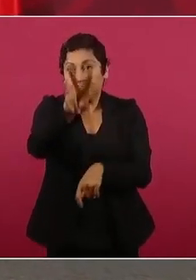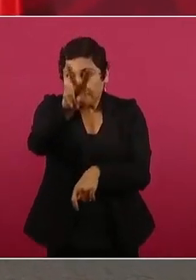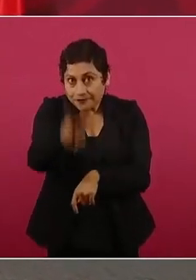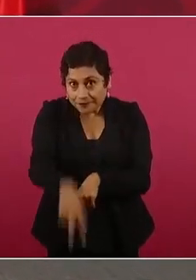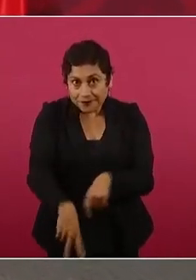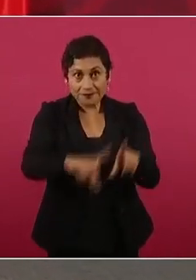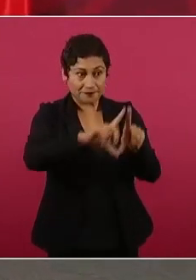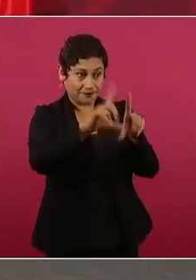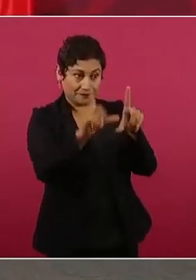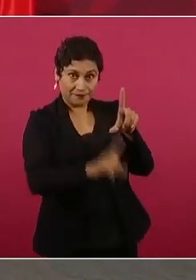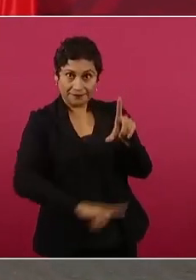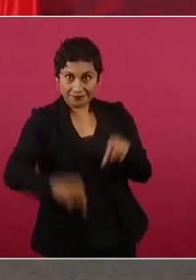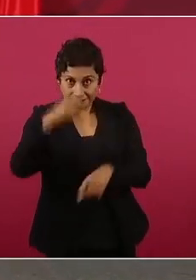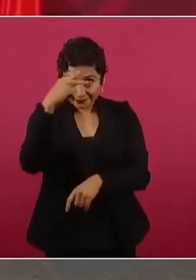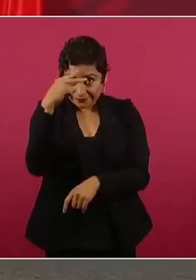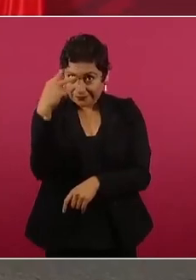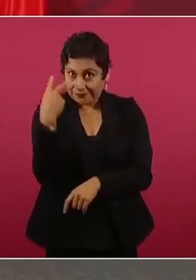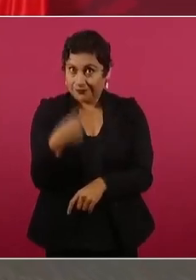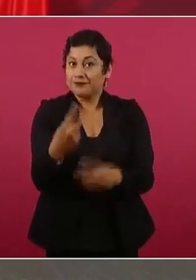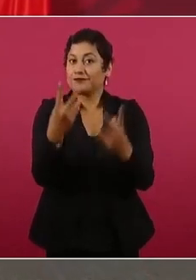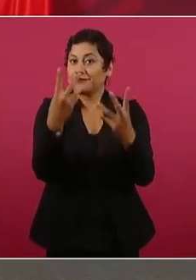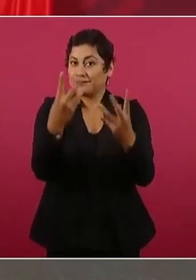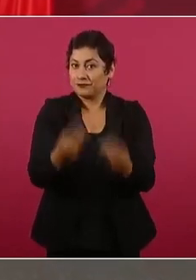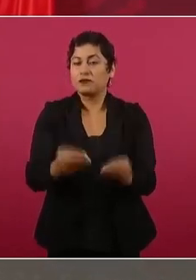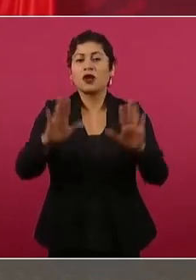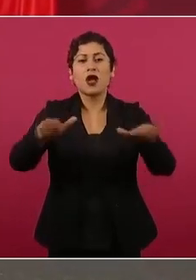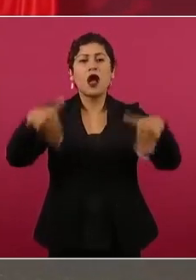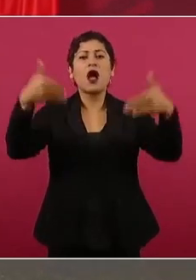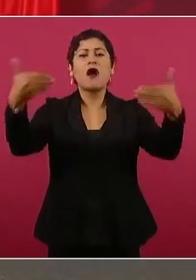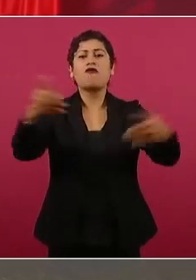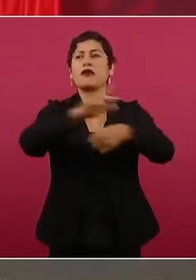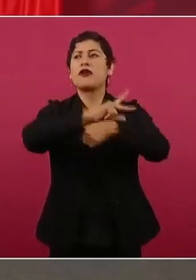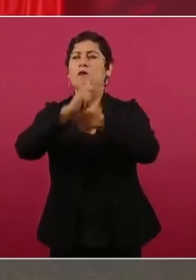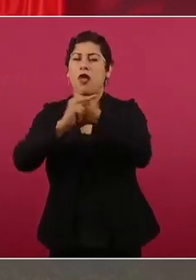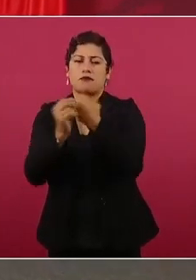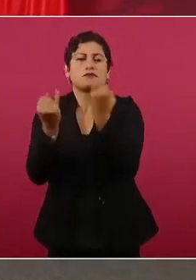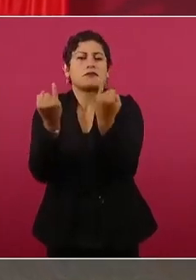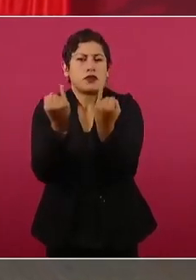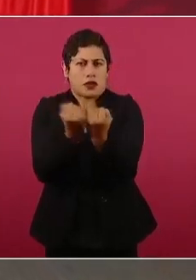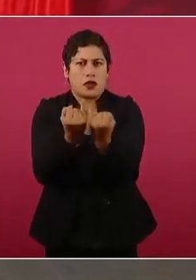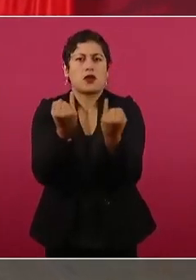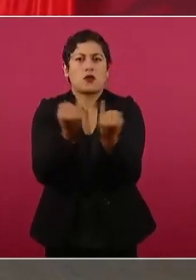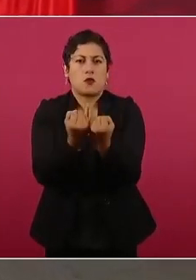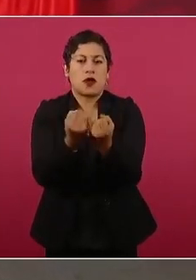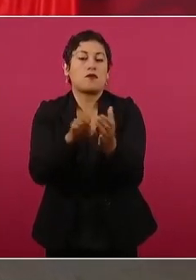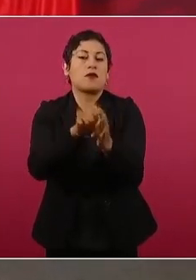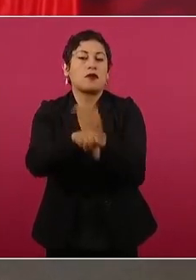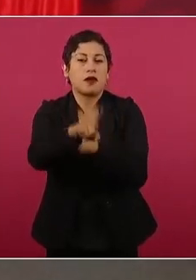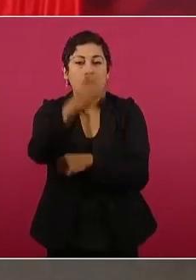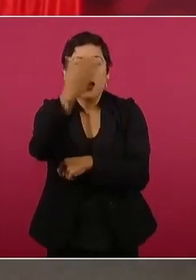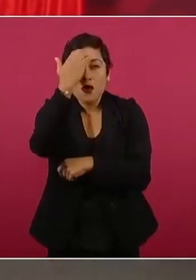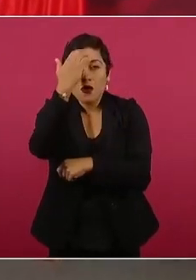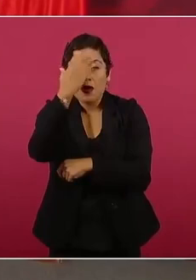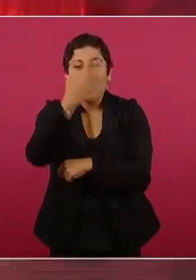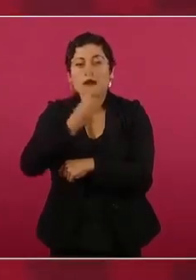era internacional. el Che tenía su diario.